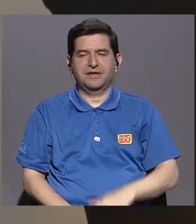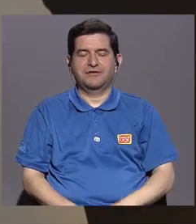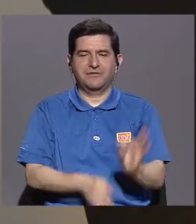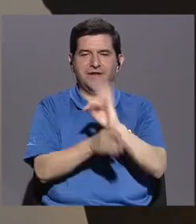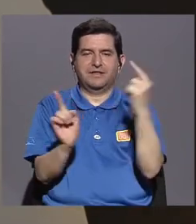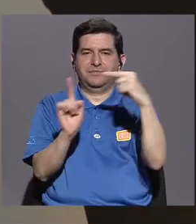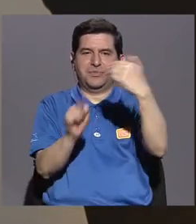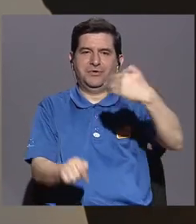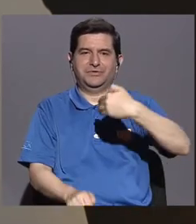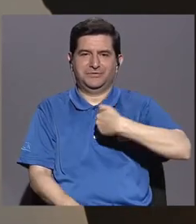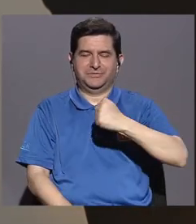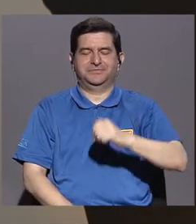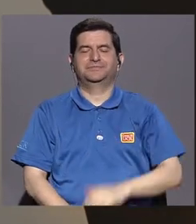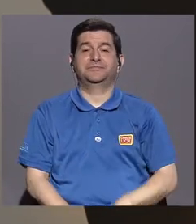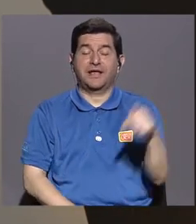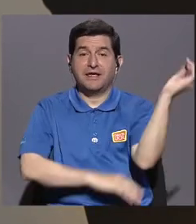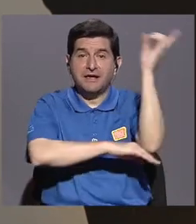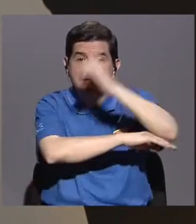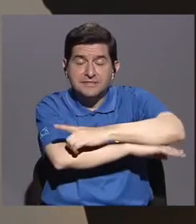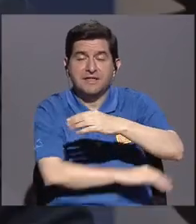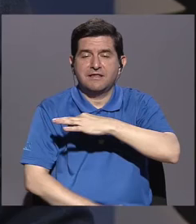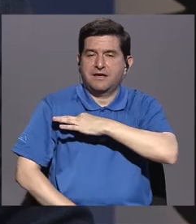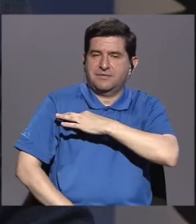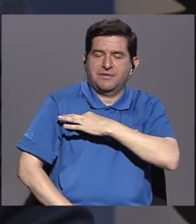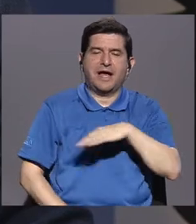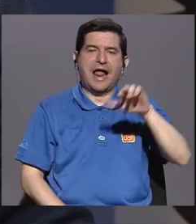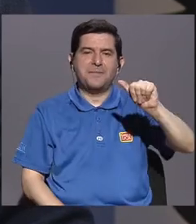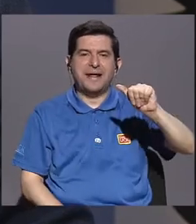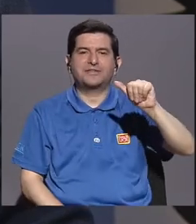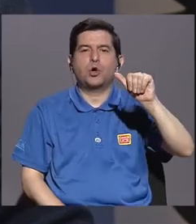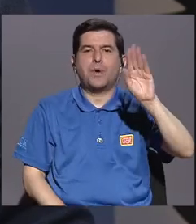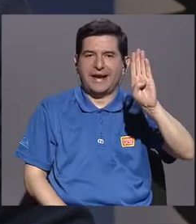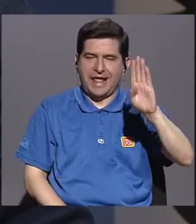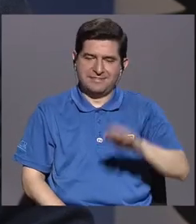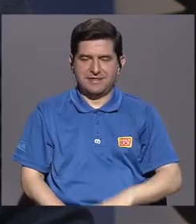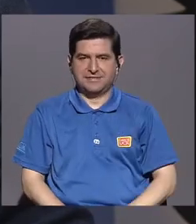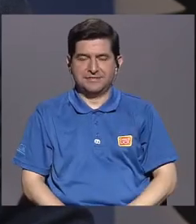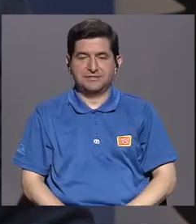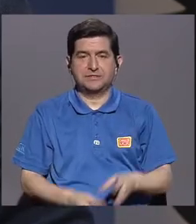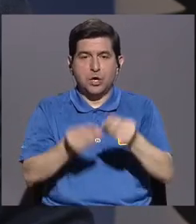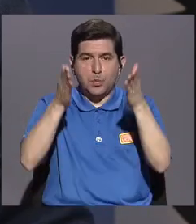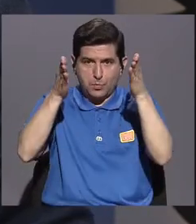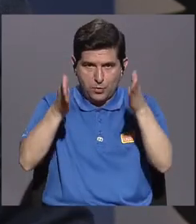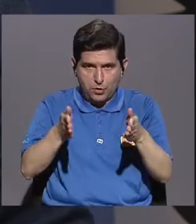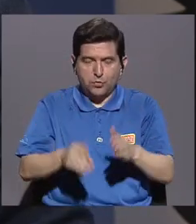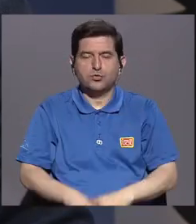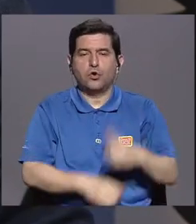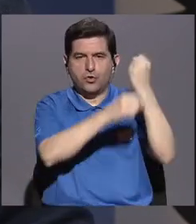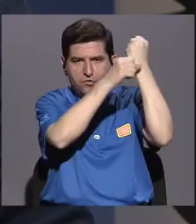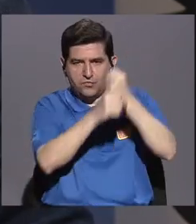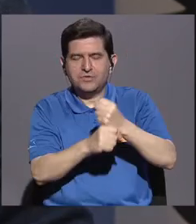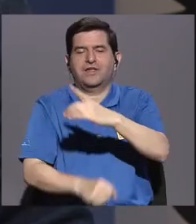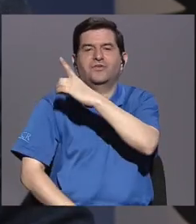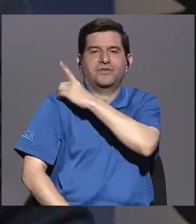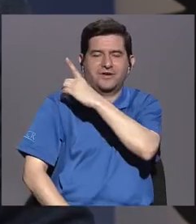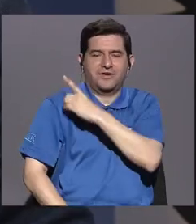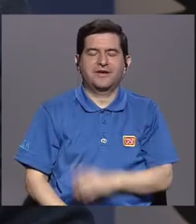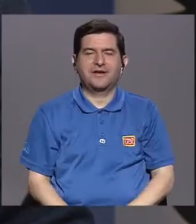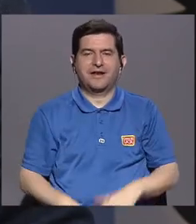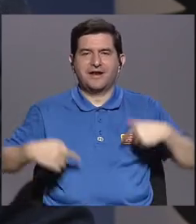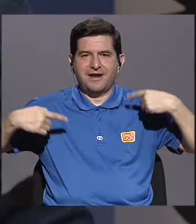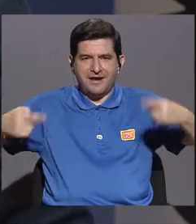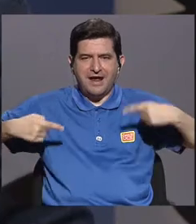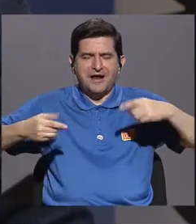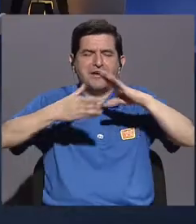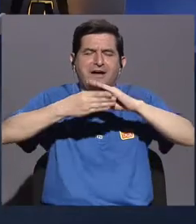Televisión con Sentido. El día de hoy tenemos invitado a don Alberto Barrantes, productor, fundador y director de La Carretica